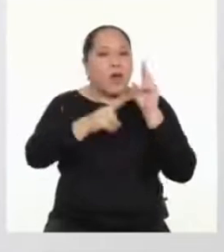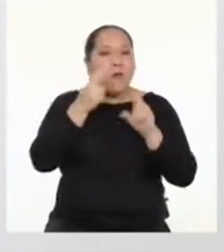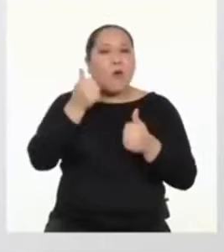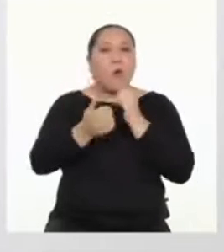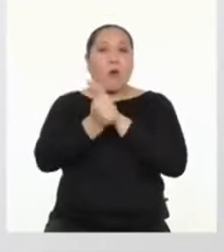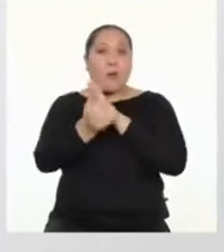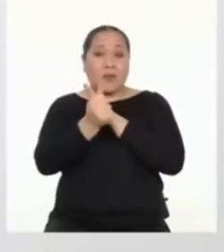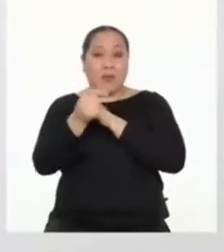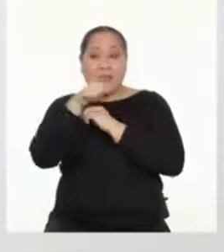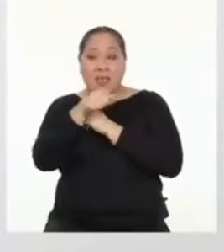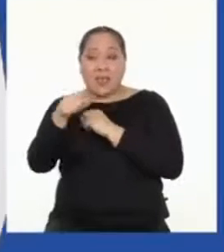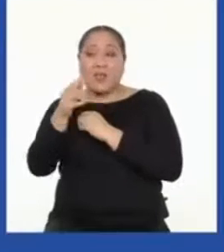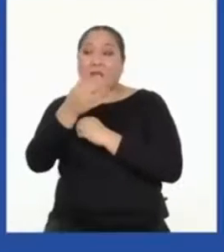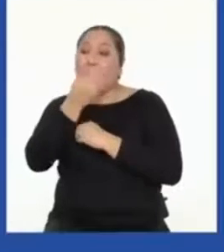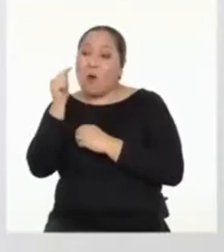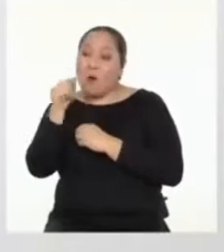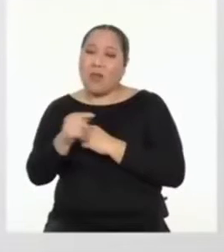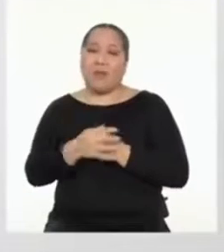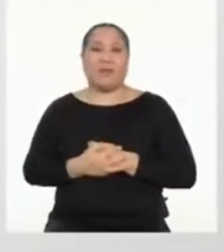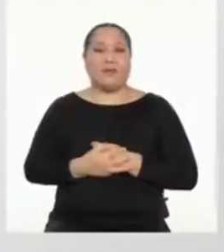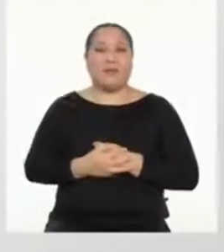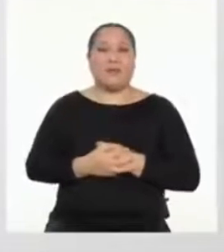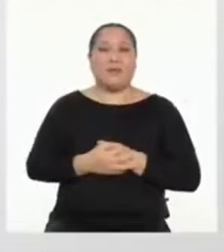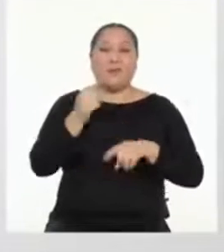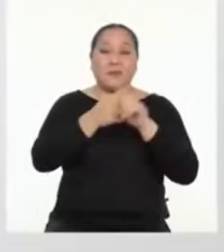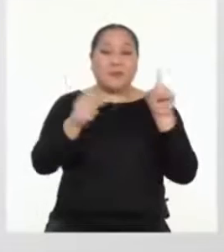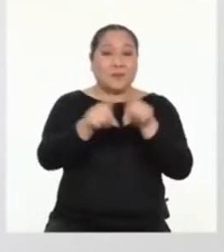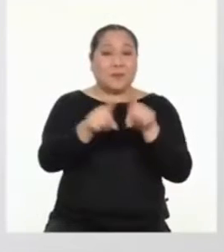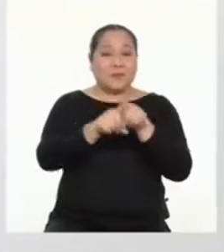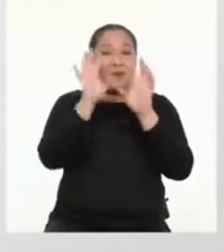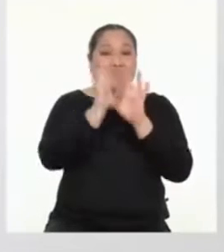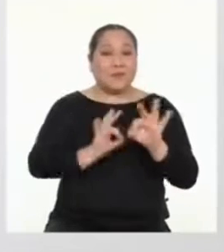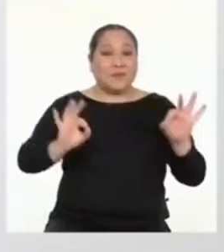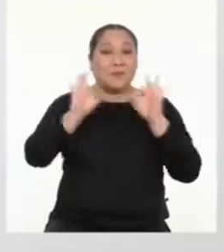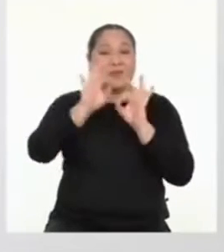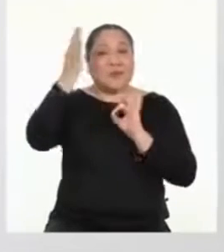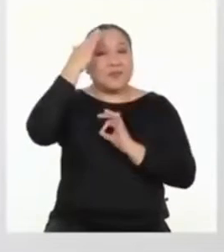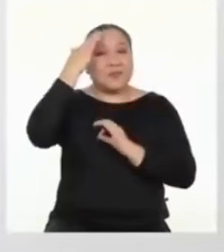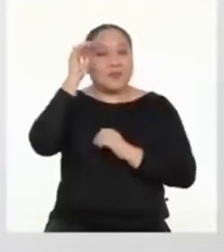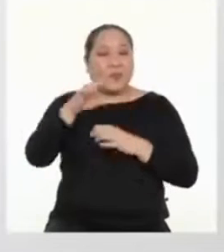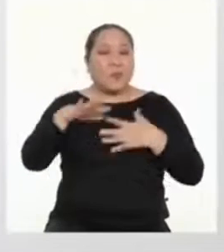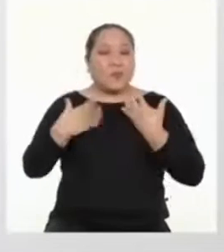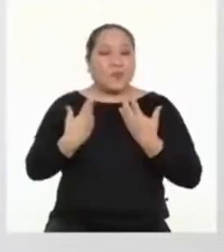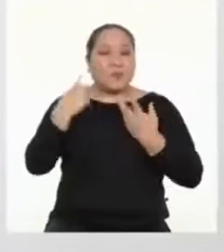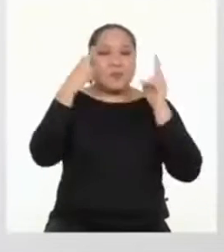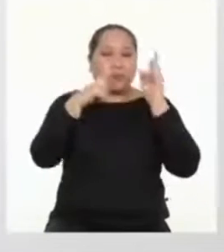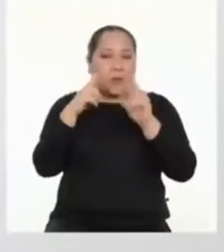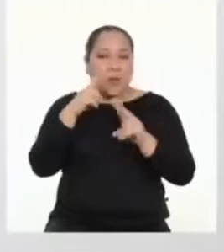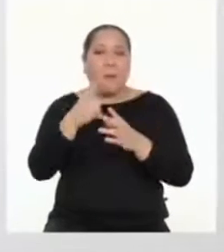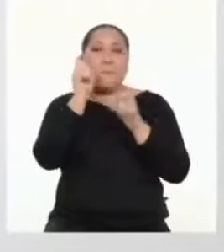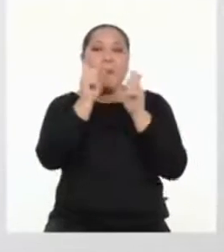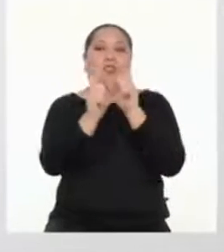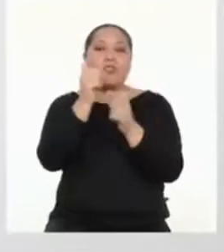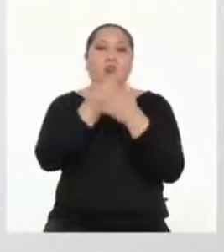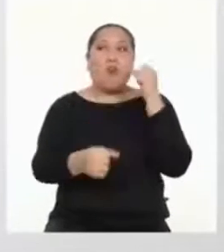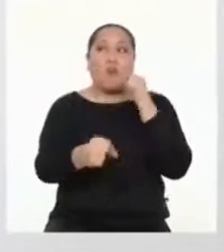y aquello que podemos mejorar también. Pero también es importante saber que podemos contar con personas de